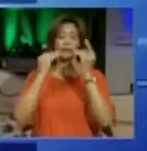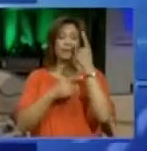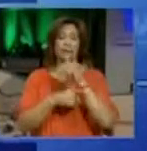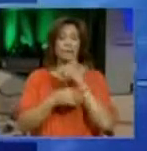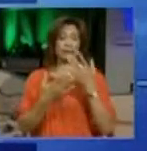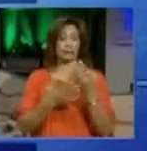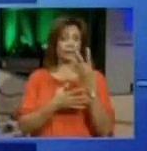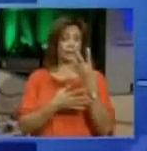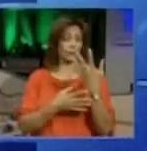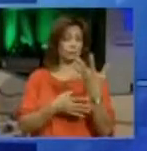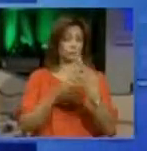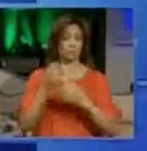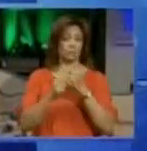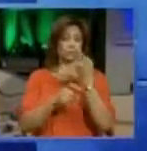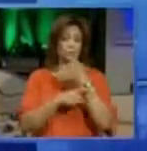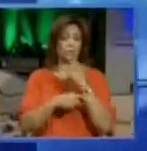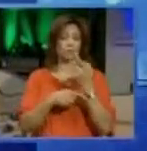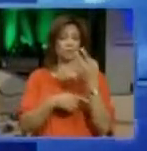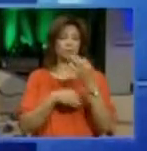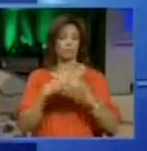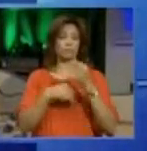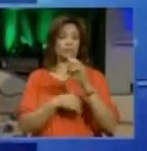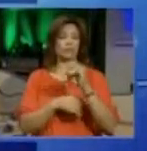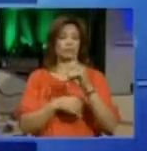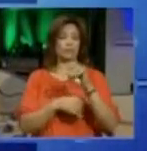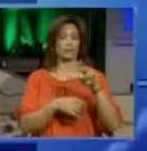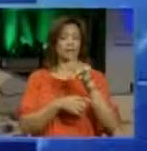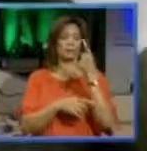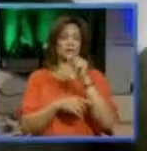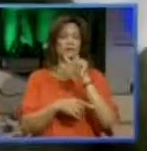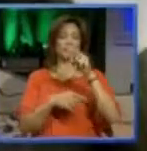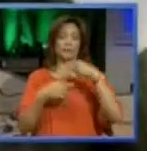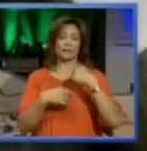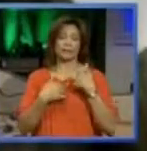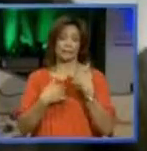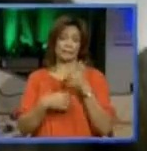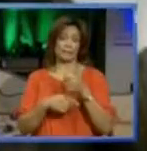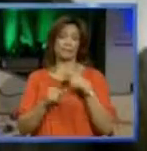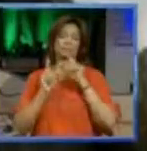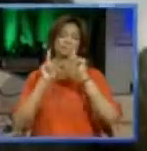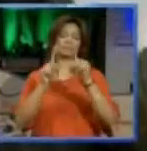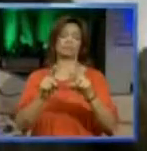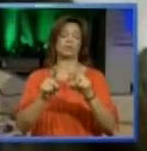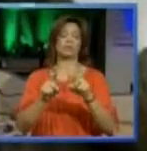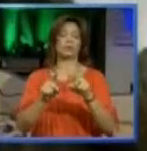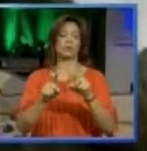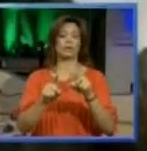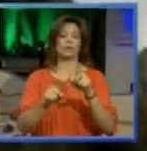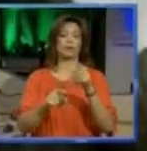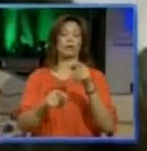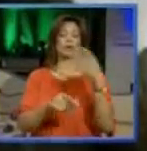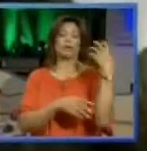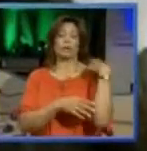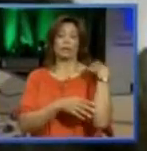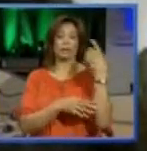los cuatro o cinco años que llevo cubriendo las autoridades federales en Puerto Rico, es que ella tendría que comparecer ante las